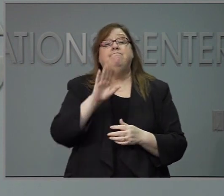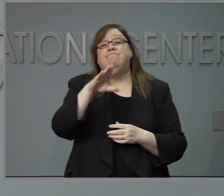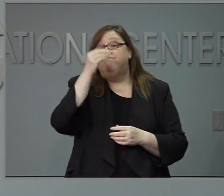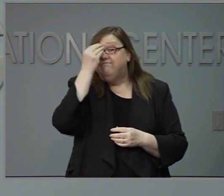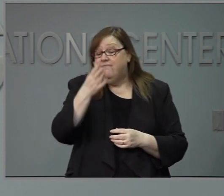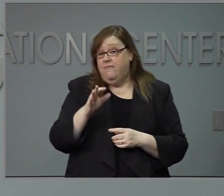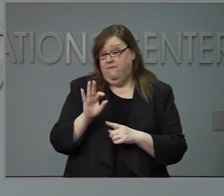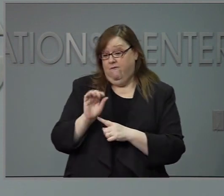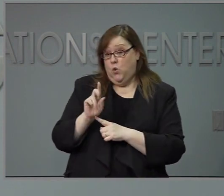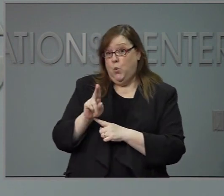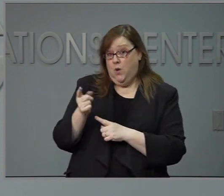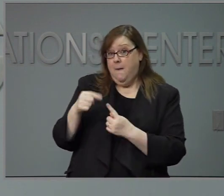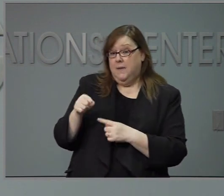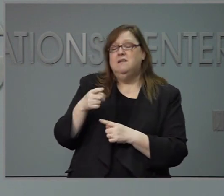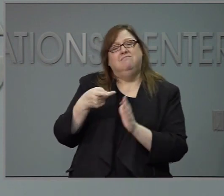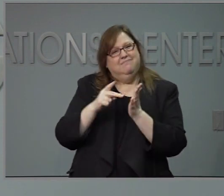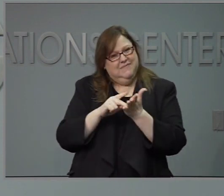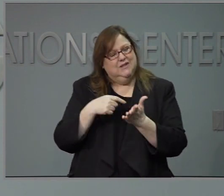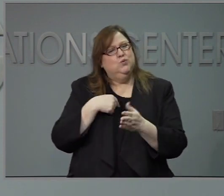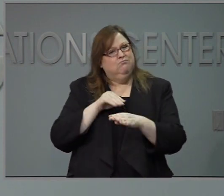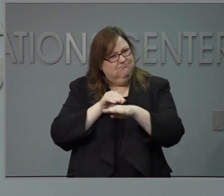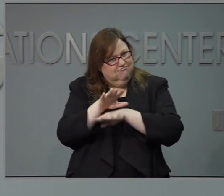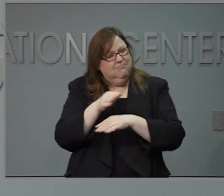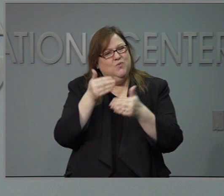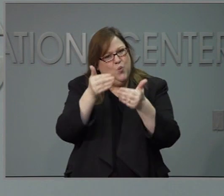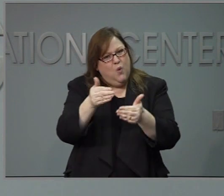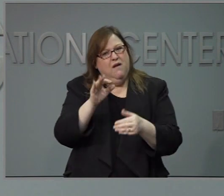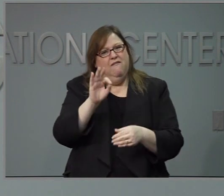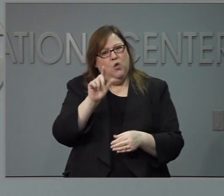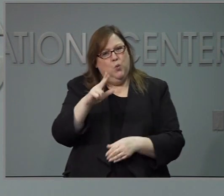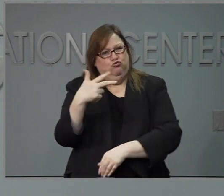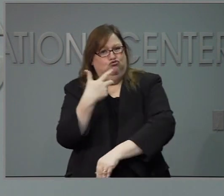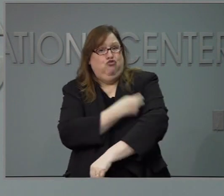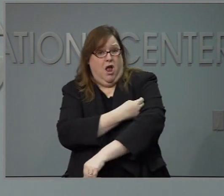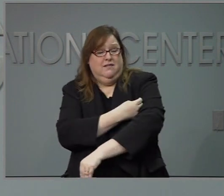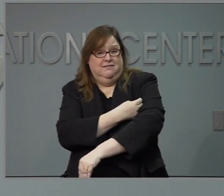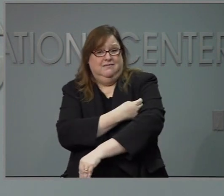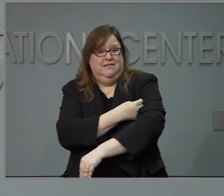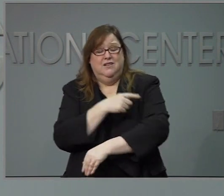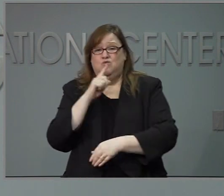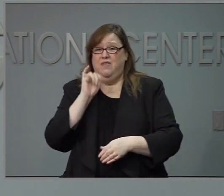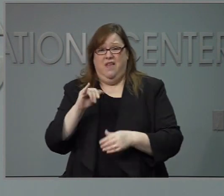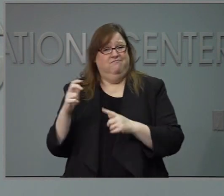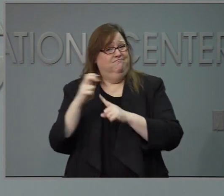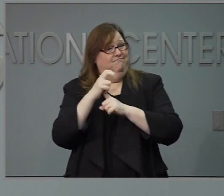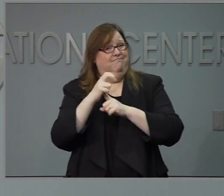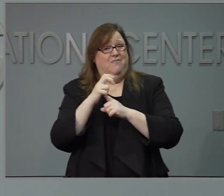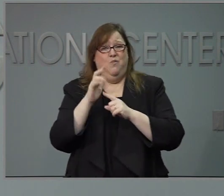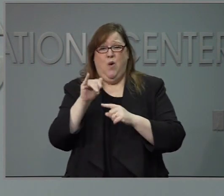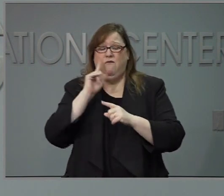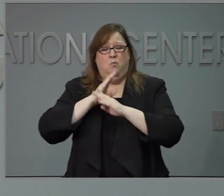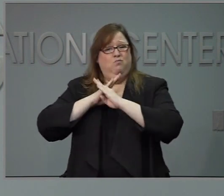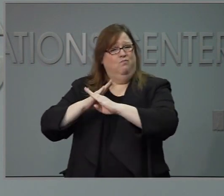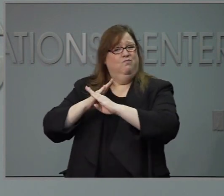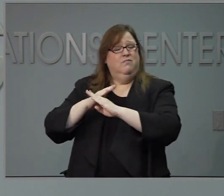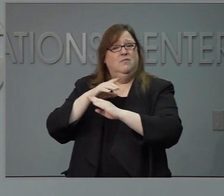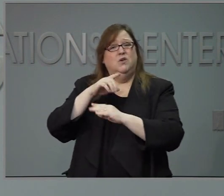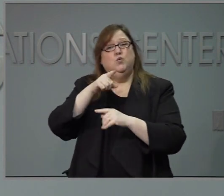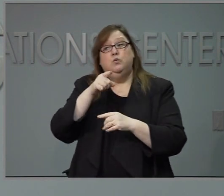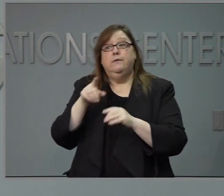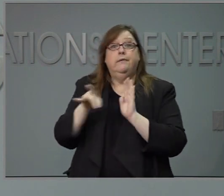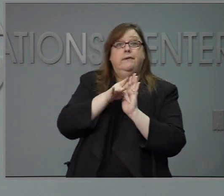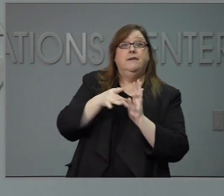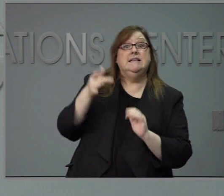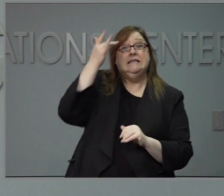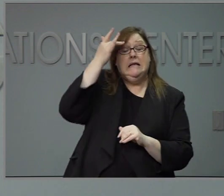La vacina la vacuna de la gripe es la mejor manera de prevenir sus complicaciones, porque es más probable que no se enferme de manera tan grave